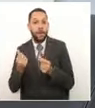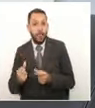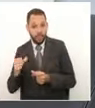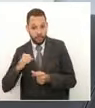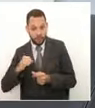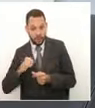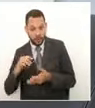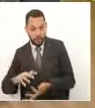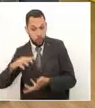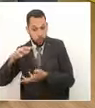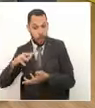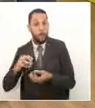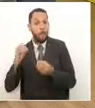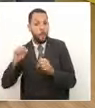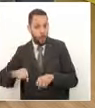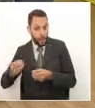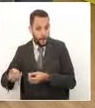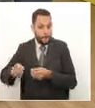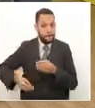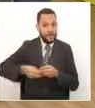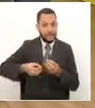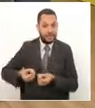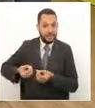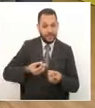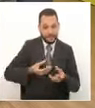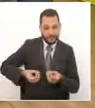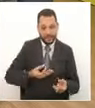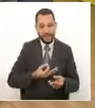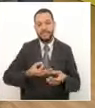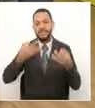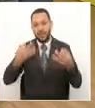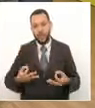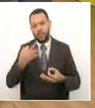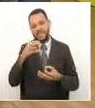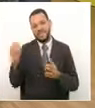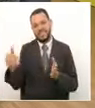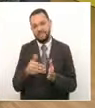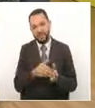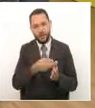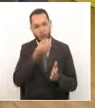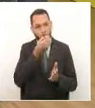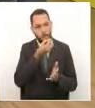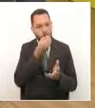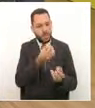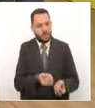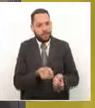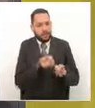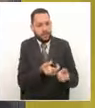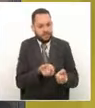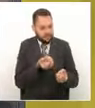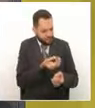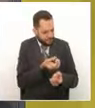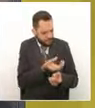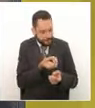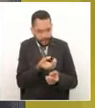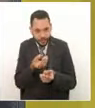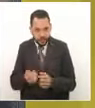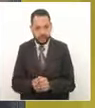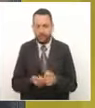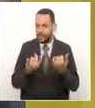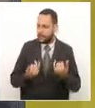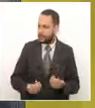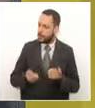resultado final fueron 25 mil 297 mercados. ¿En cuánto podría, de acuerdo a su experiencia,